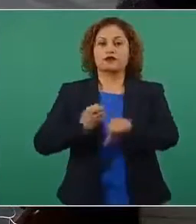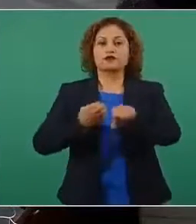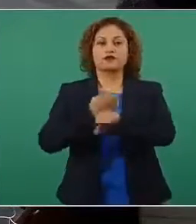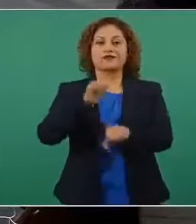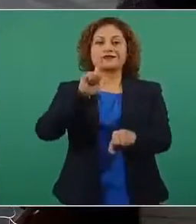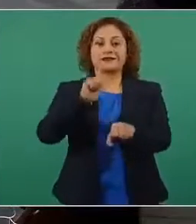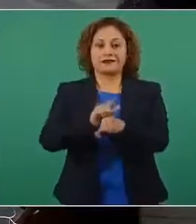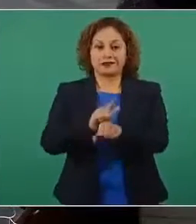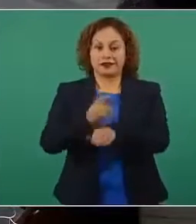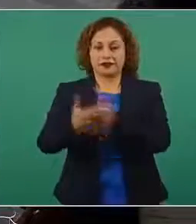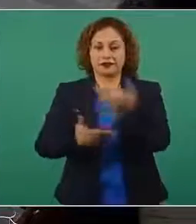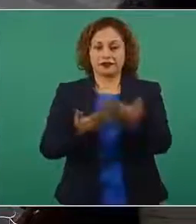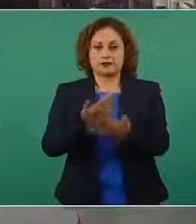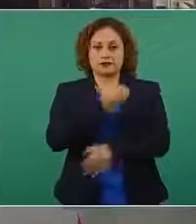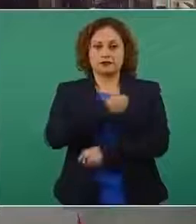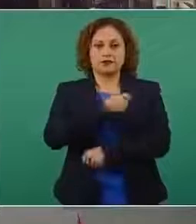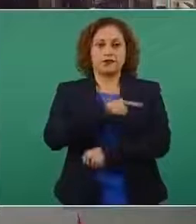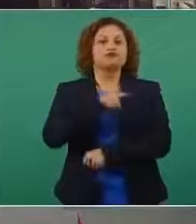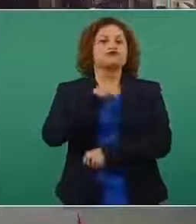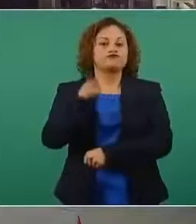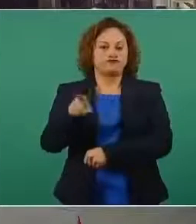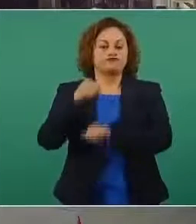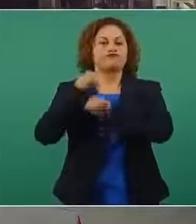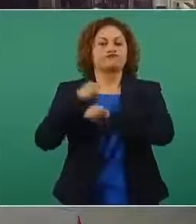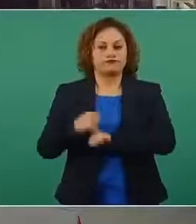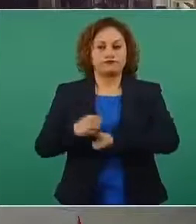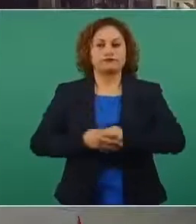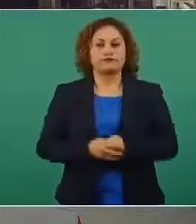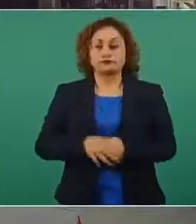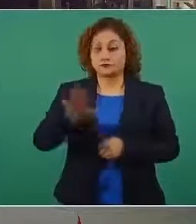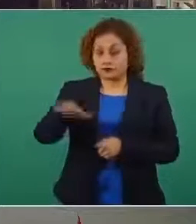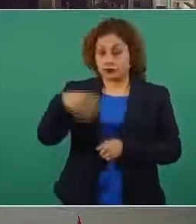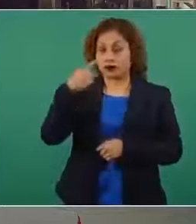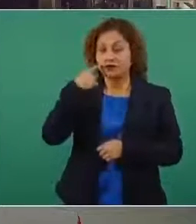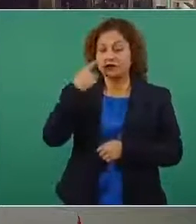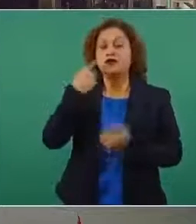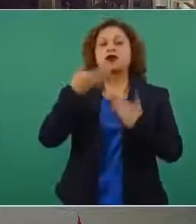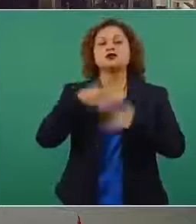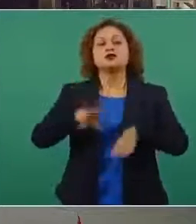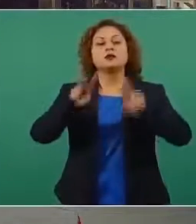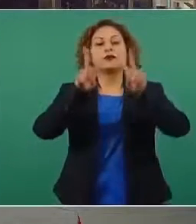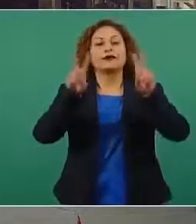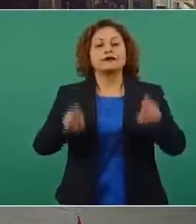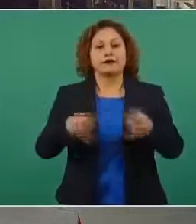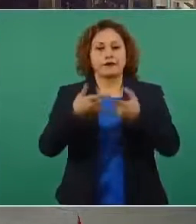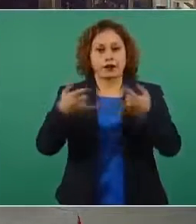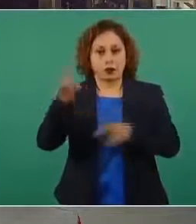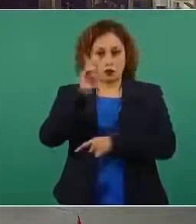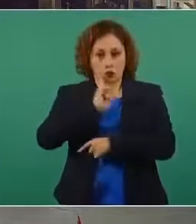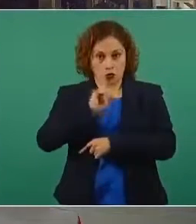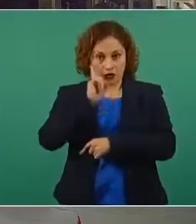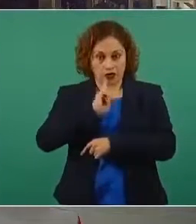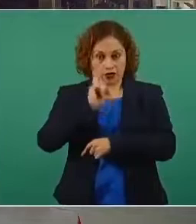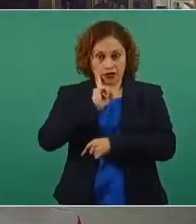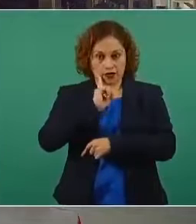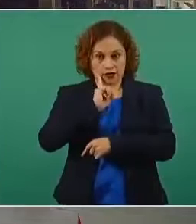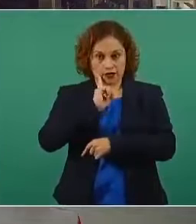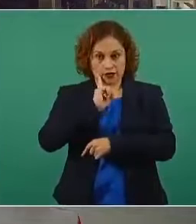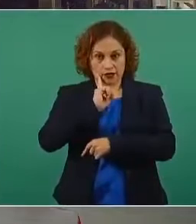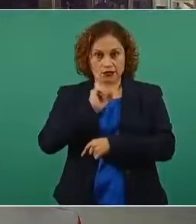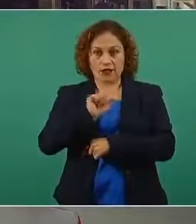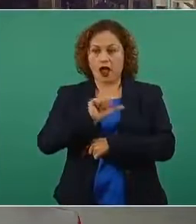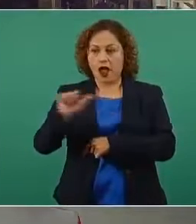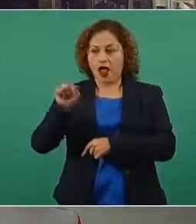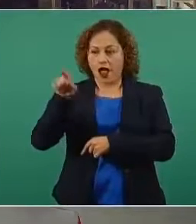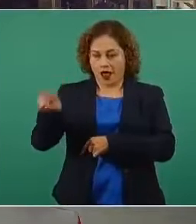podemos ver presidente si se parece el caso de la señora con con